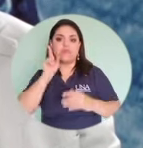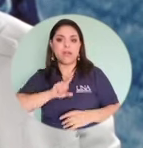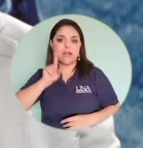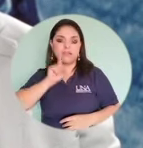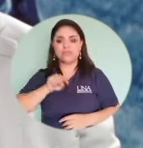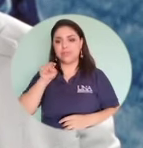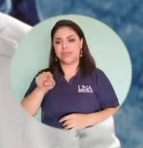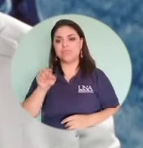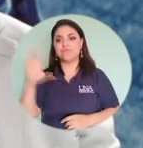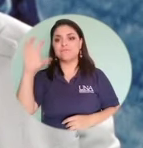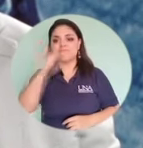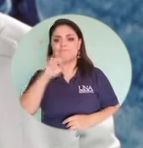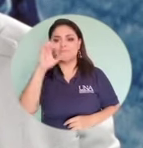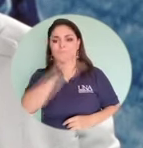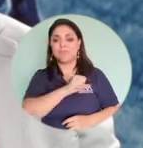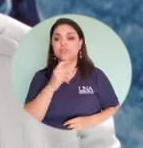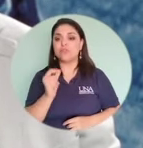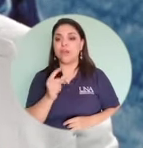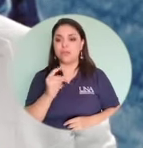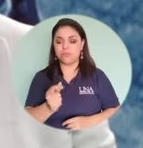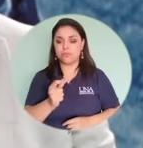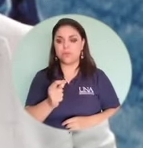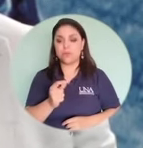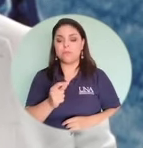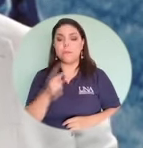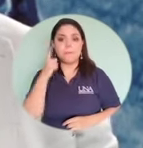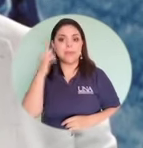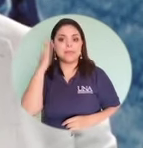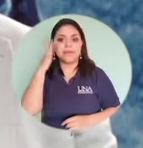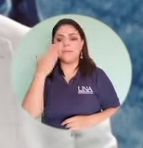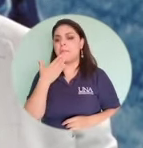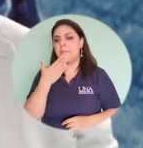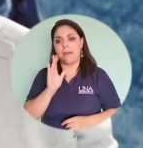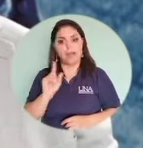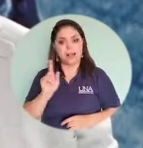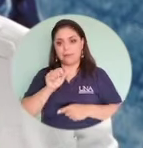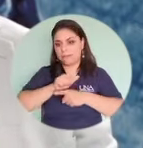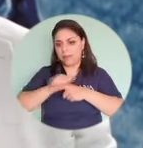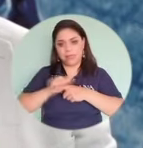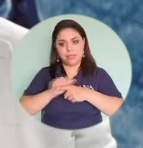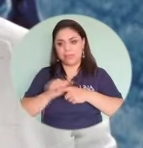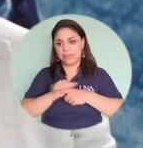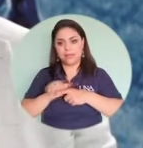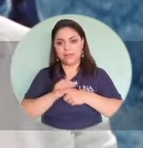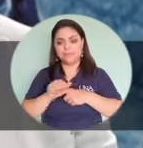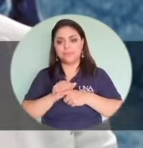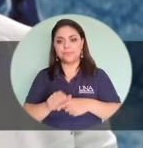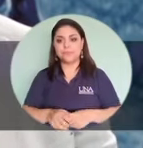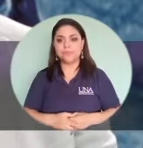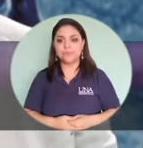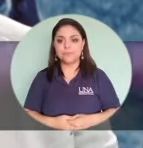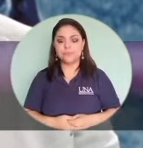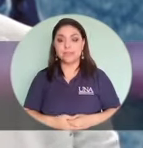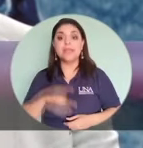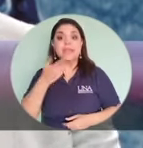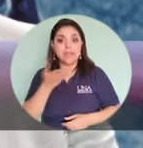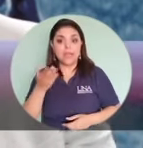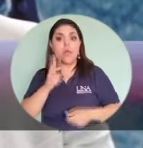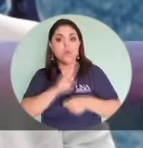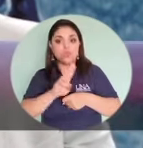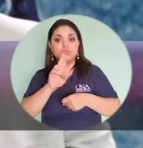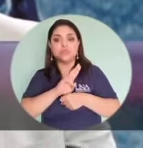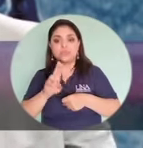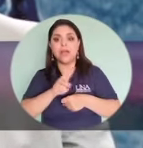herramientas o de malas prácticas que están utilizando los